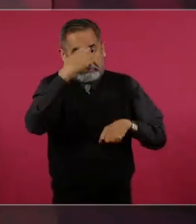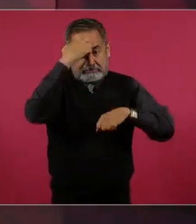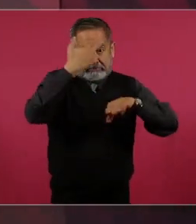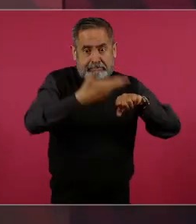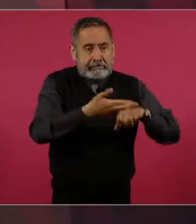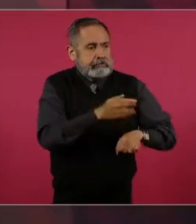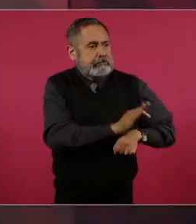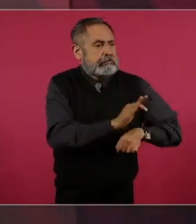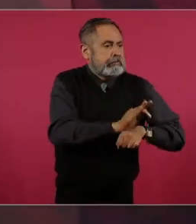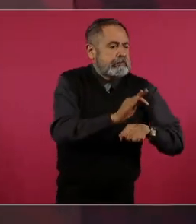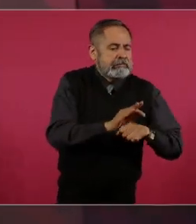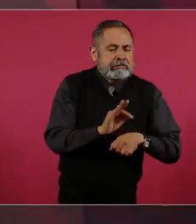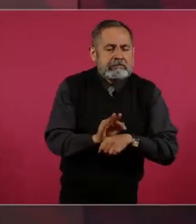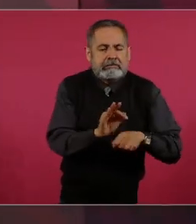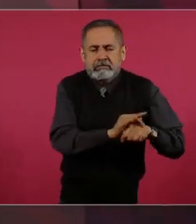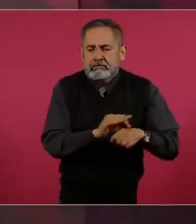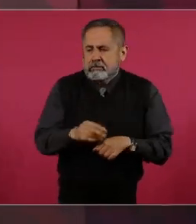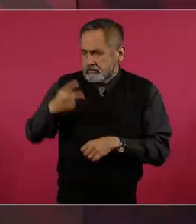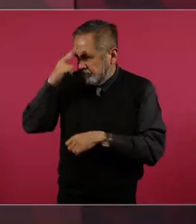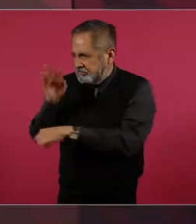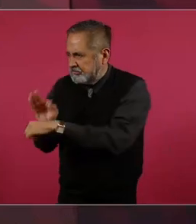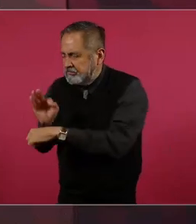a traficantes de influencia